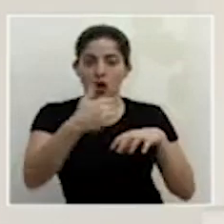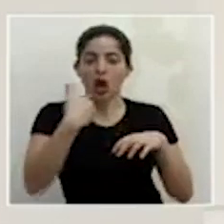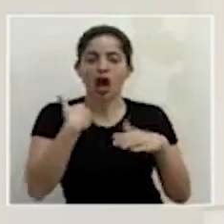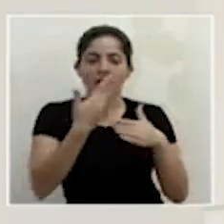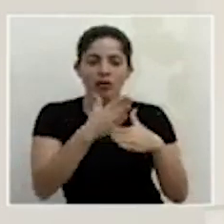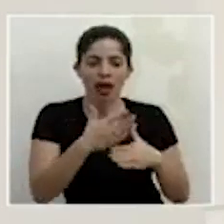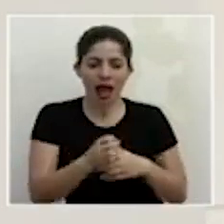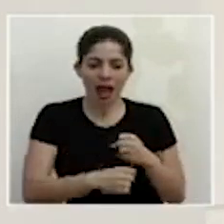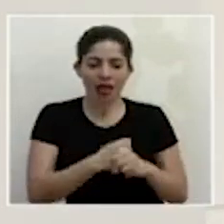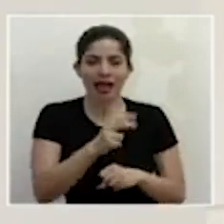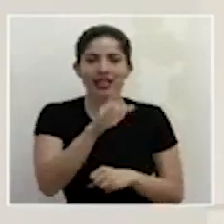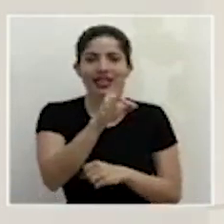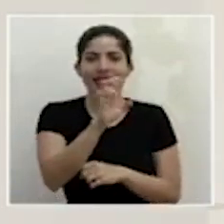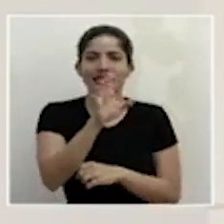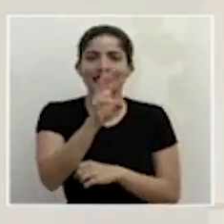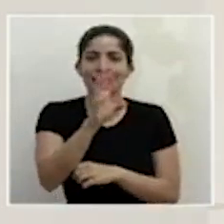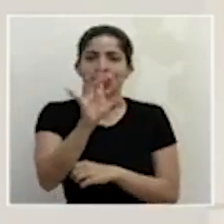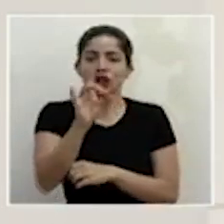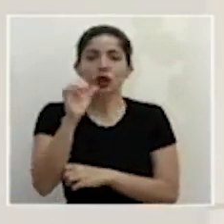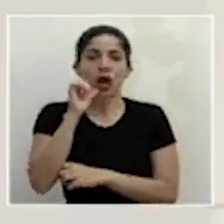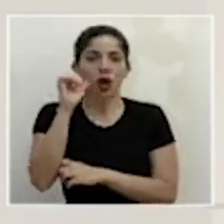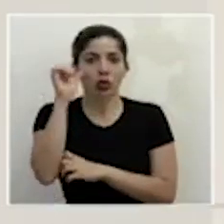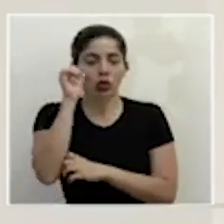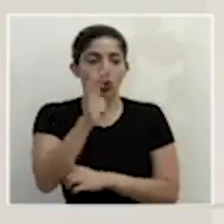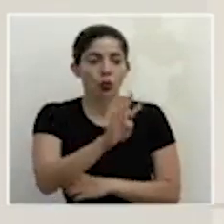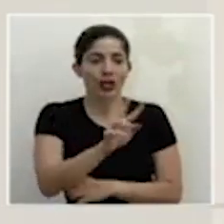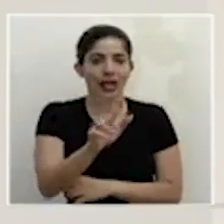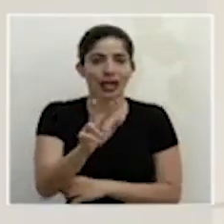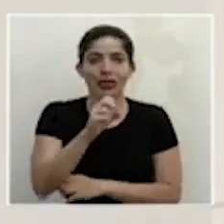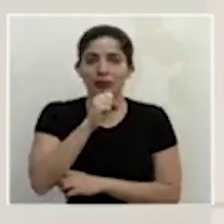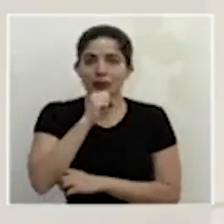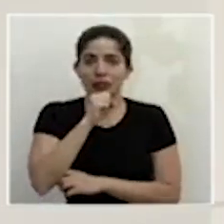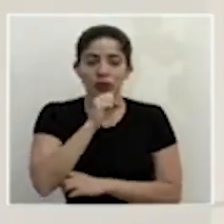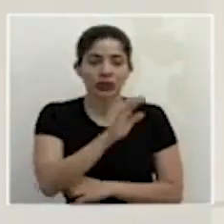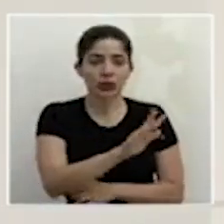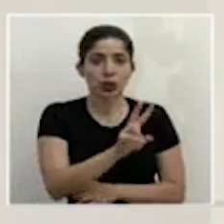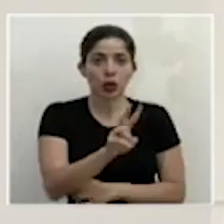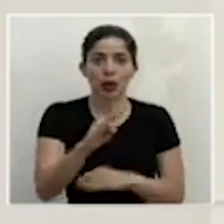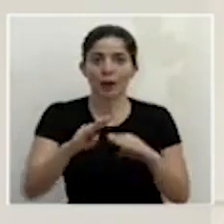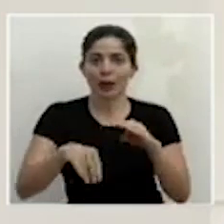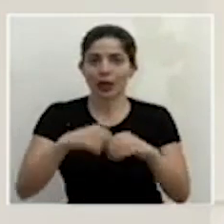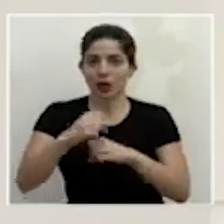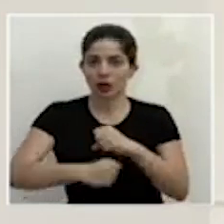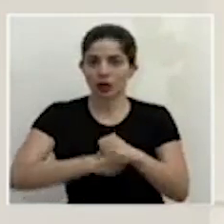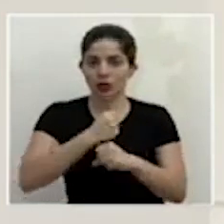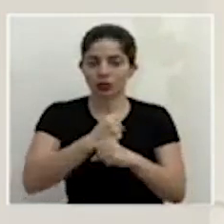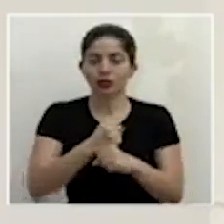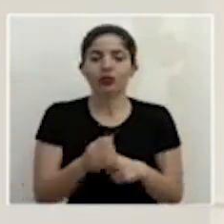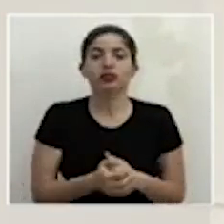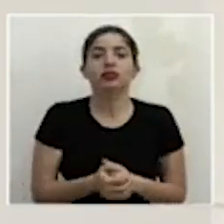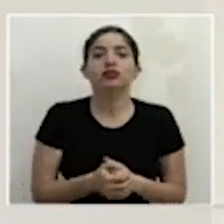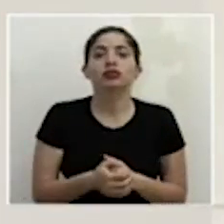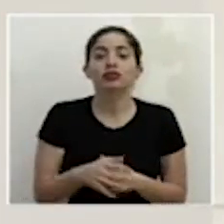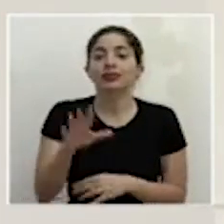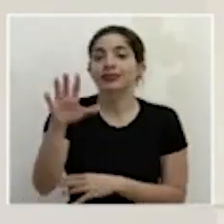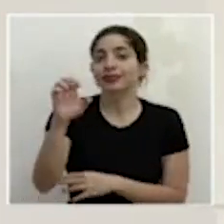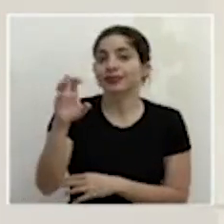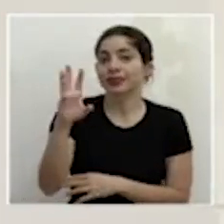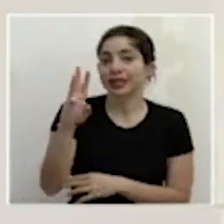Por edad tenemos 768 adultos, 43 personas mayores y 52 menores de edad. Se registran